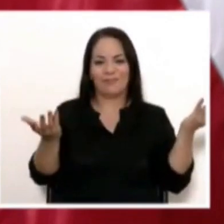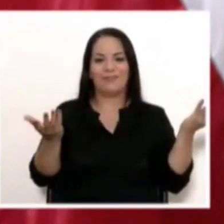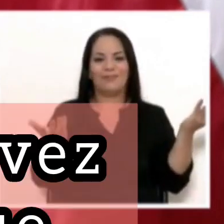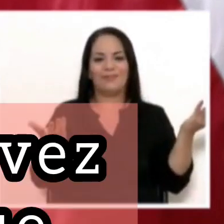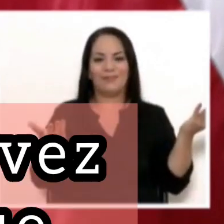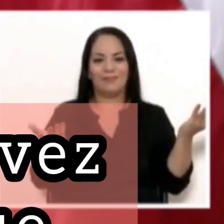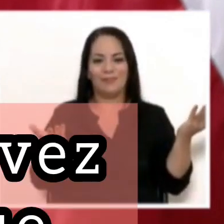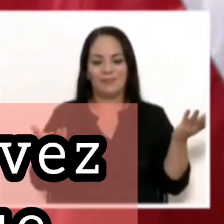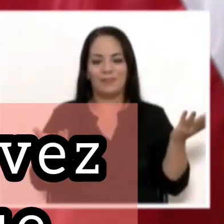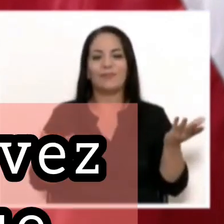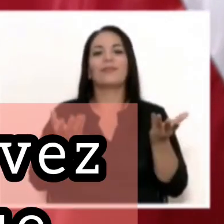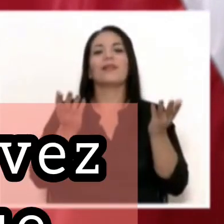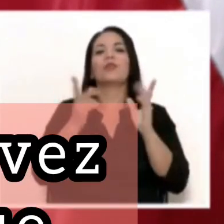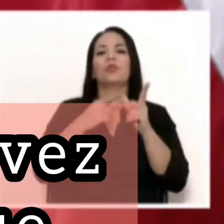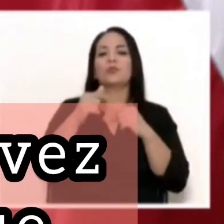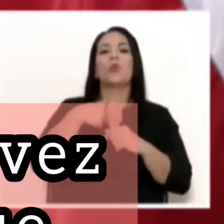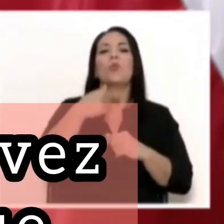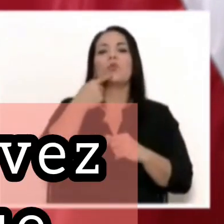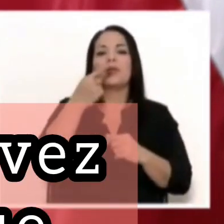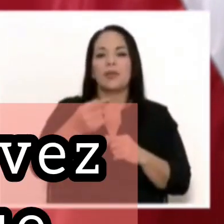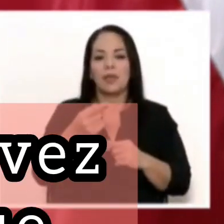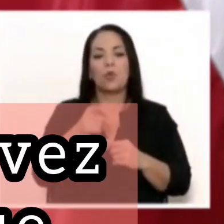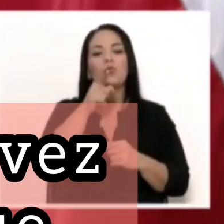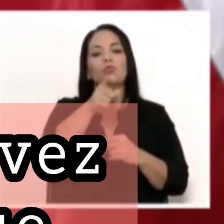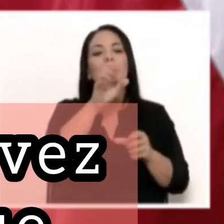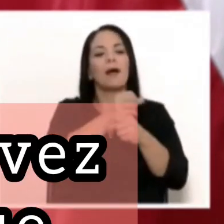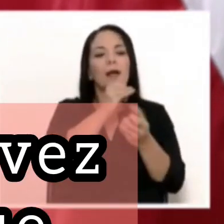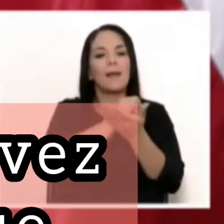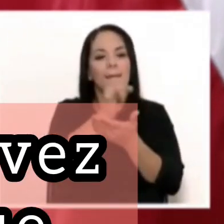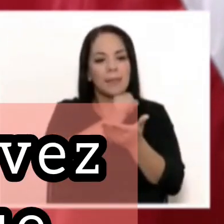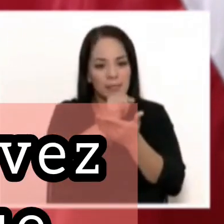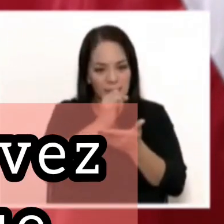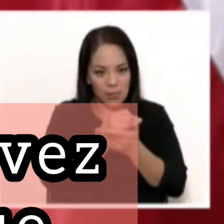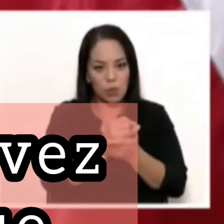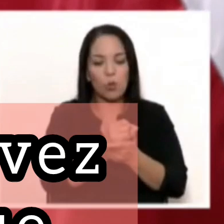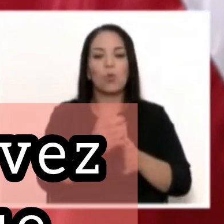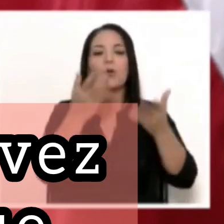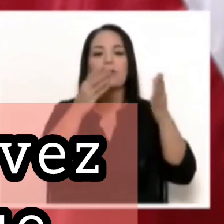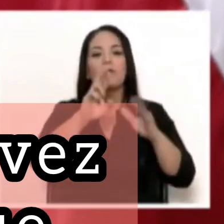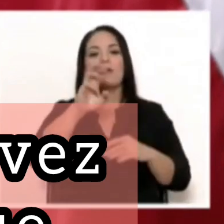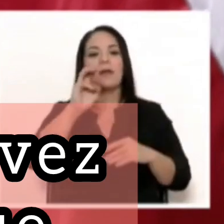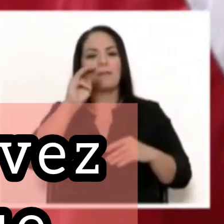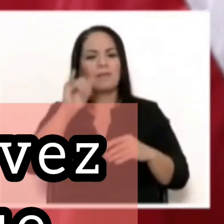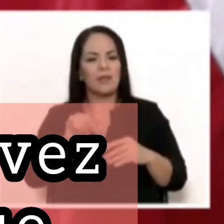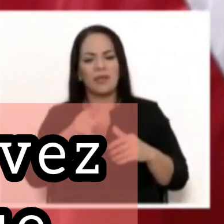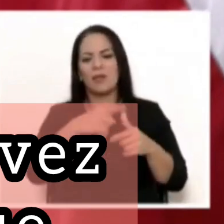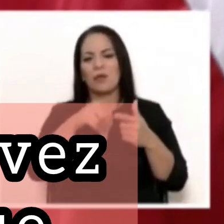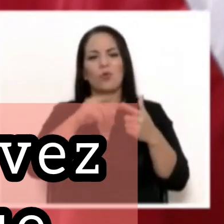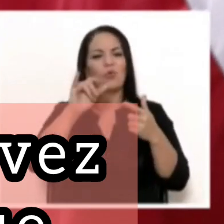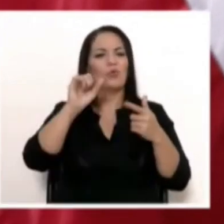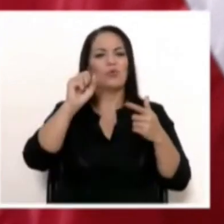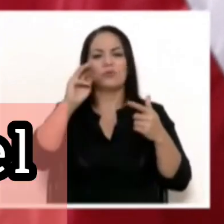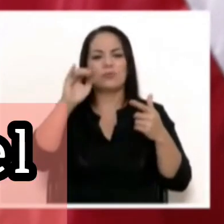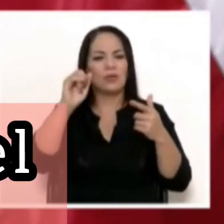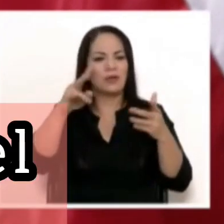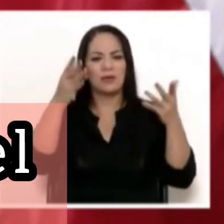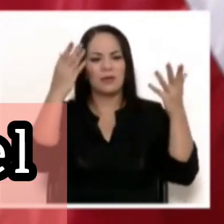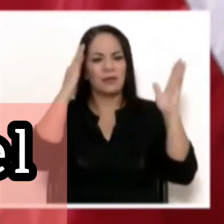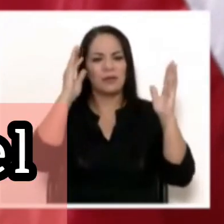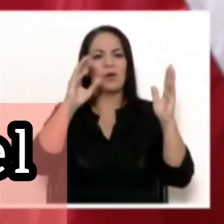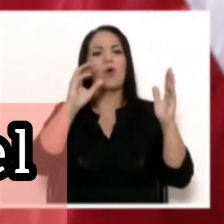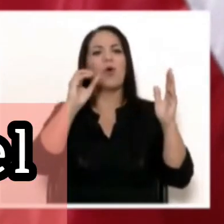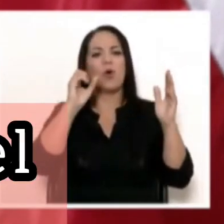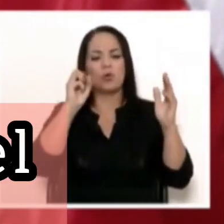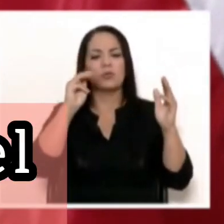Entonces, como le estoy diciendo, haga la investigación cuando don Remi o Osmán, como se llama, se llama Osmán